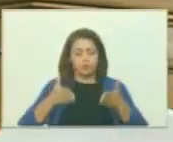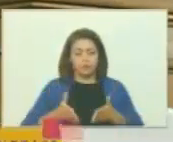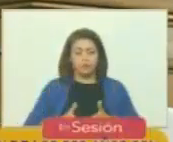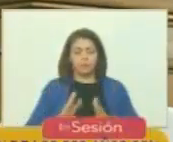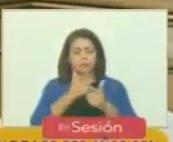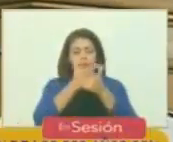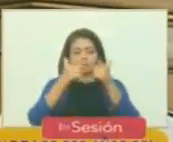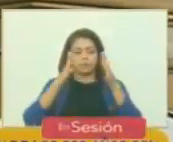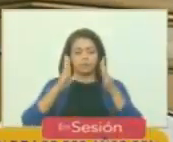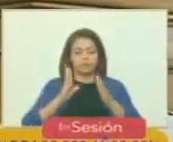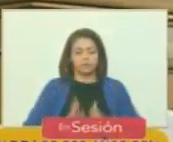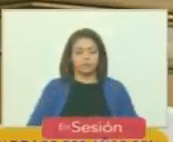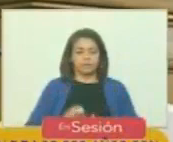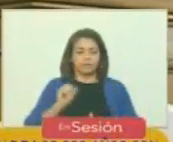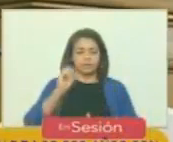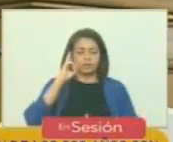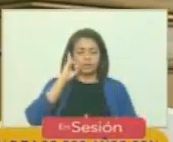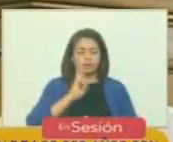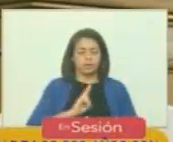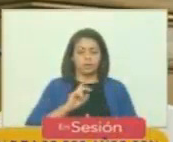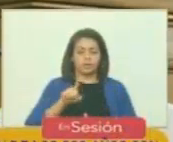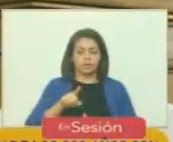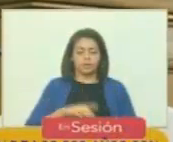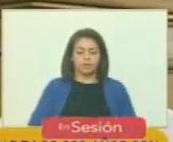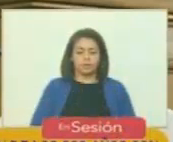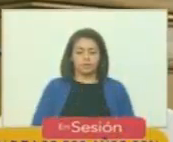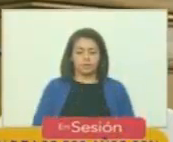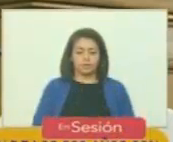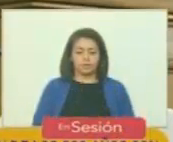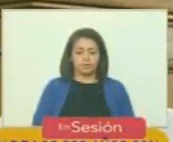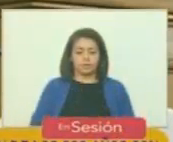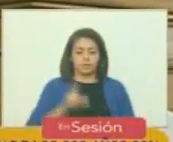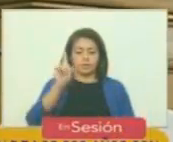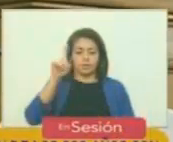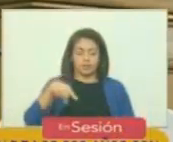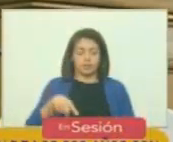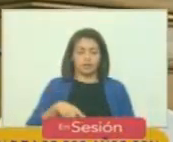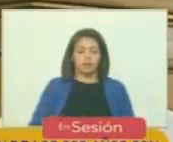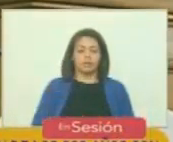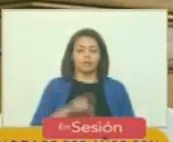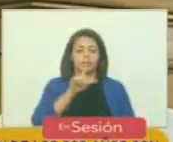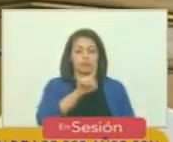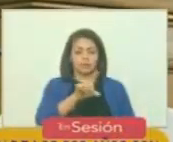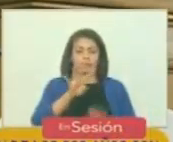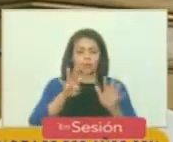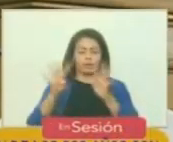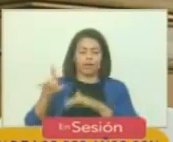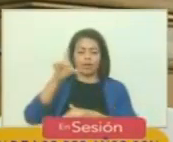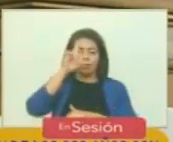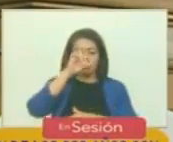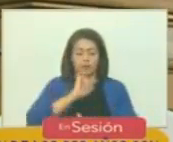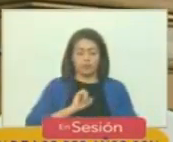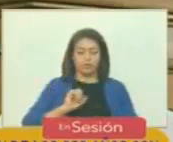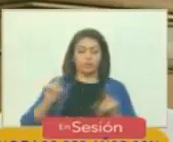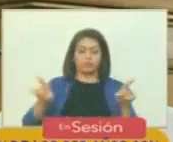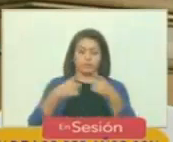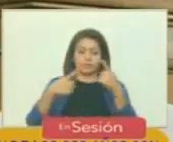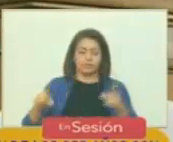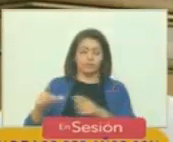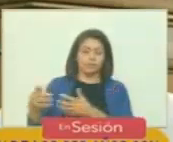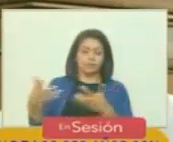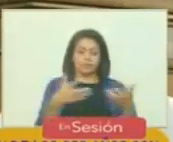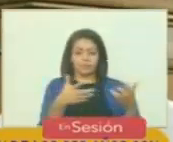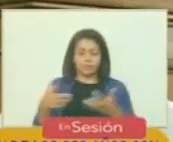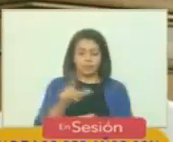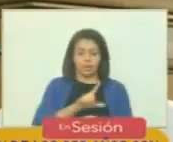del nacimiento del padre de la patria, el libertador Simón Bolívar, el 199 aniversario de la batalla